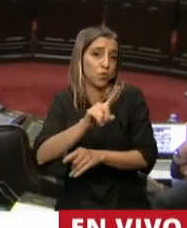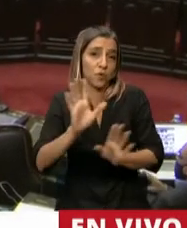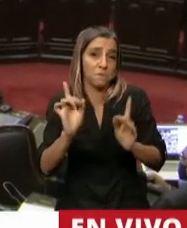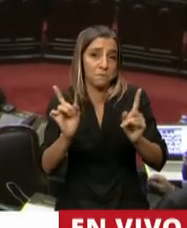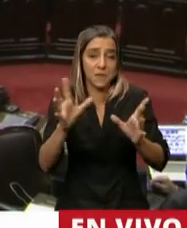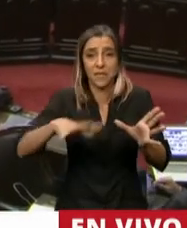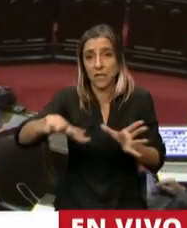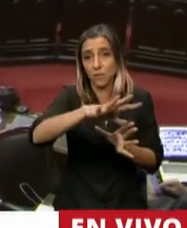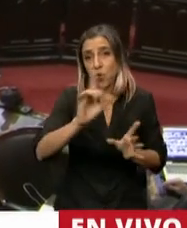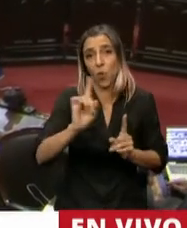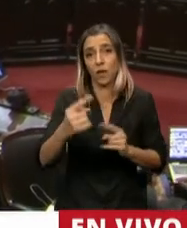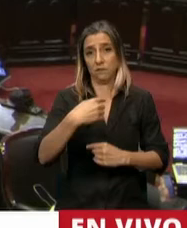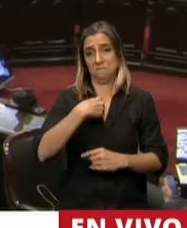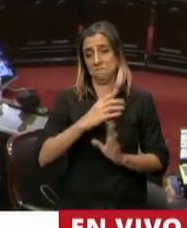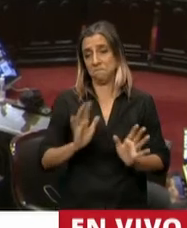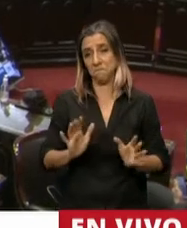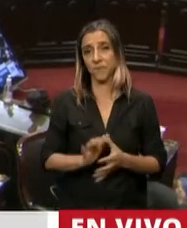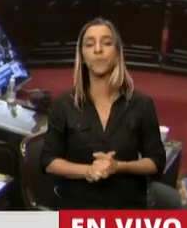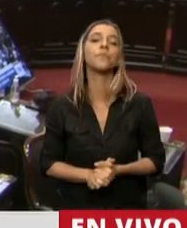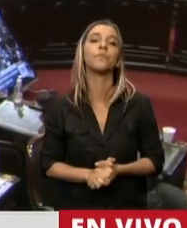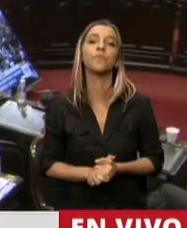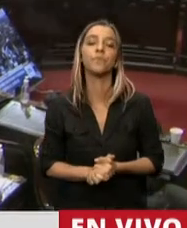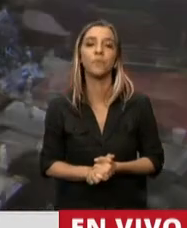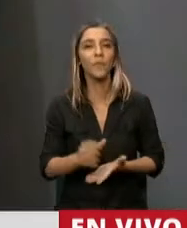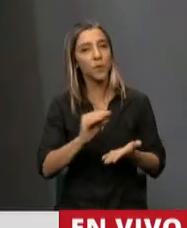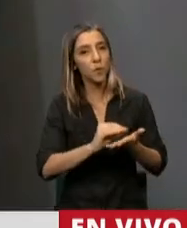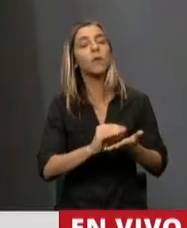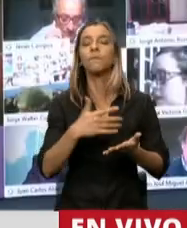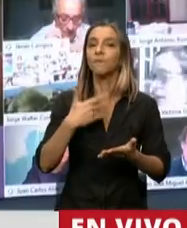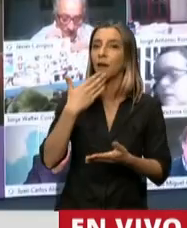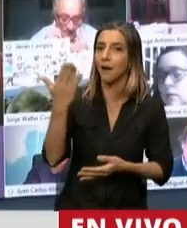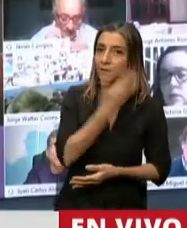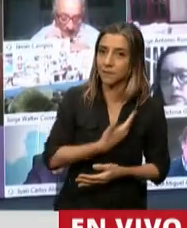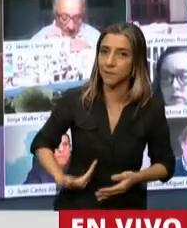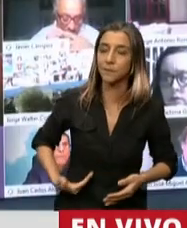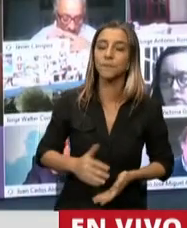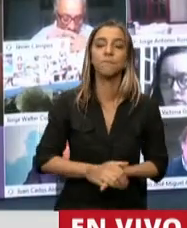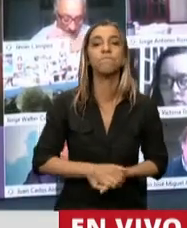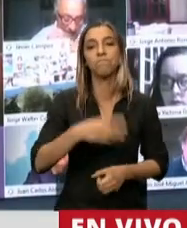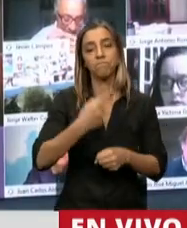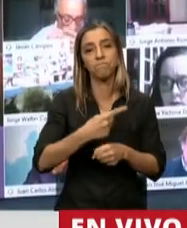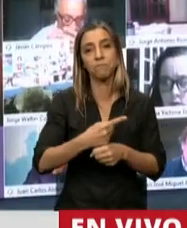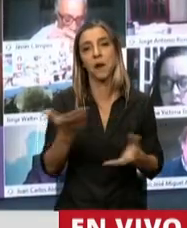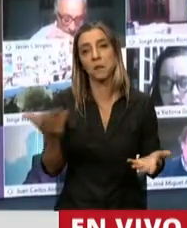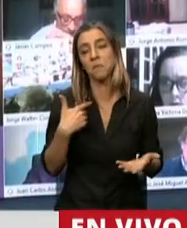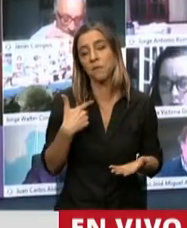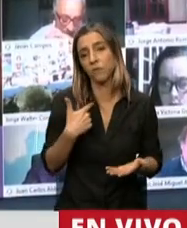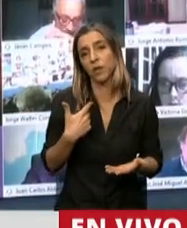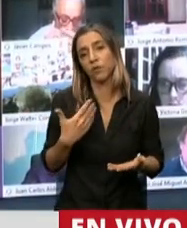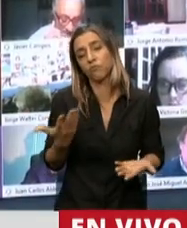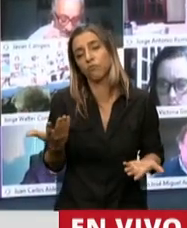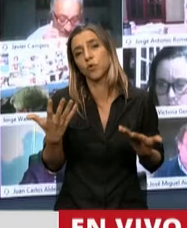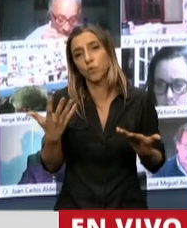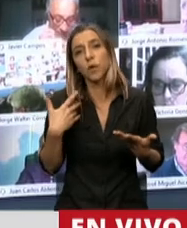Gracias señor presidente. Primero, bueno, me voy a reiterar en los reconocimientos al trabajo conjunto